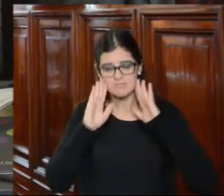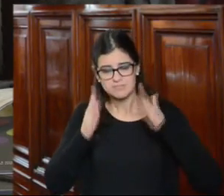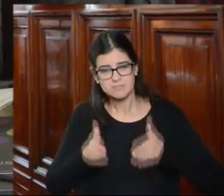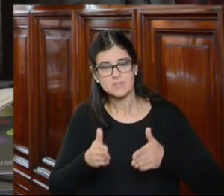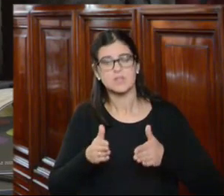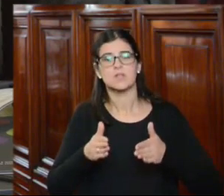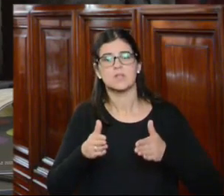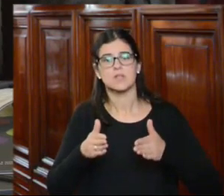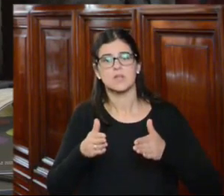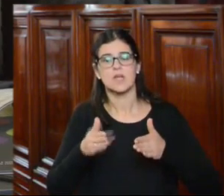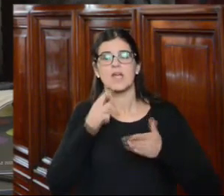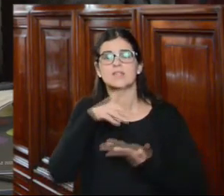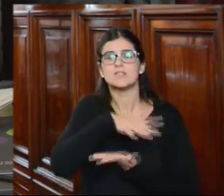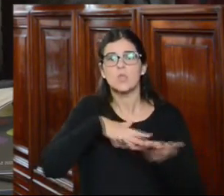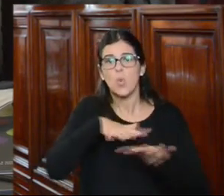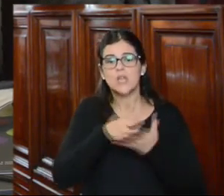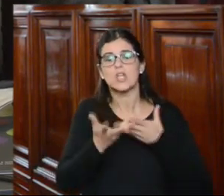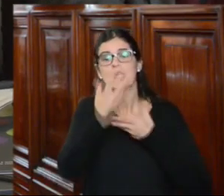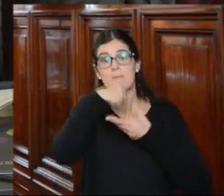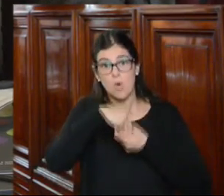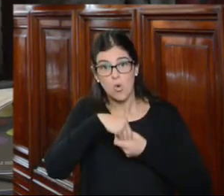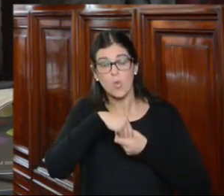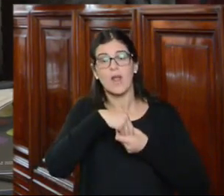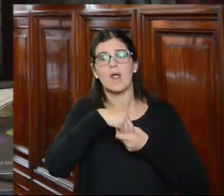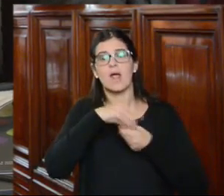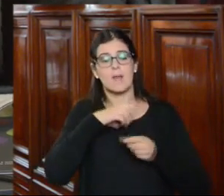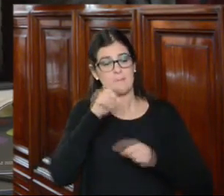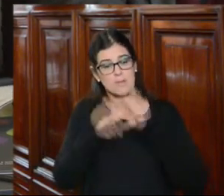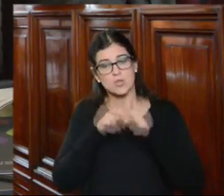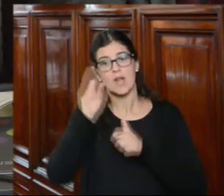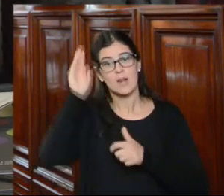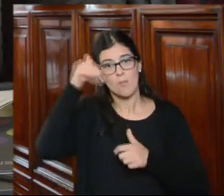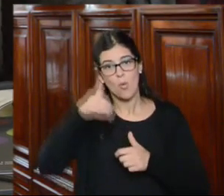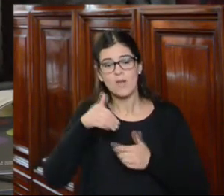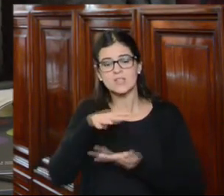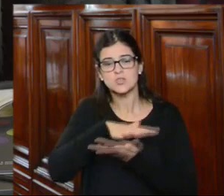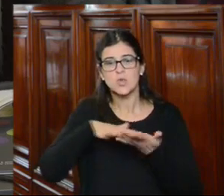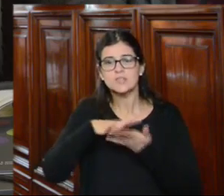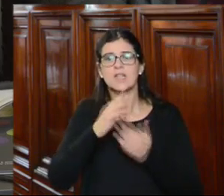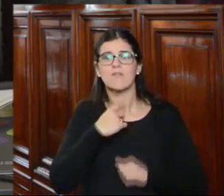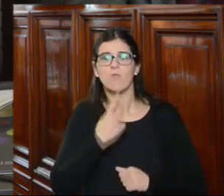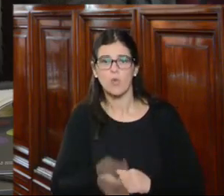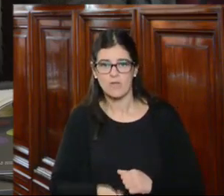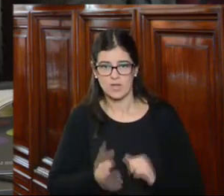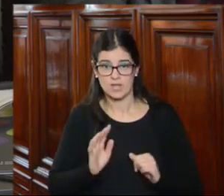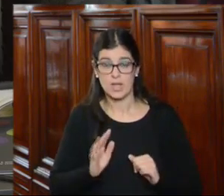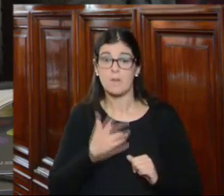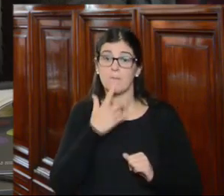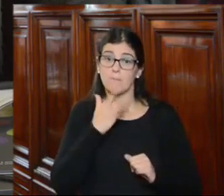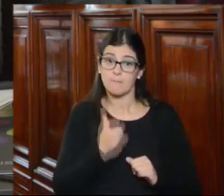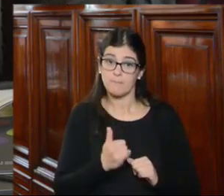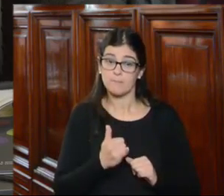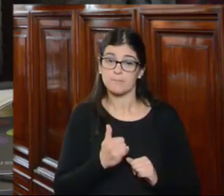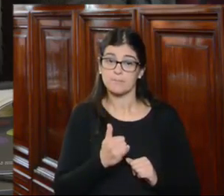en situaciones que involucran a habitantes de la república en situaciones de especial vulnerabilidad como es el